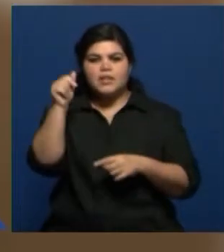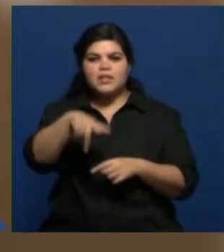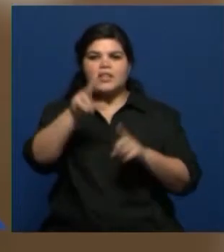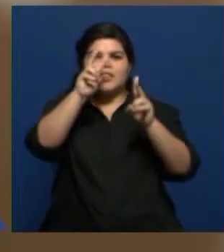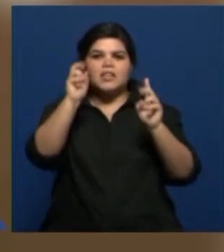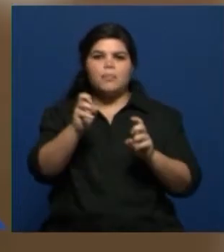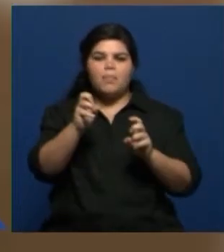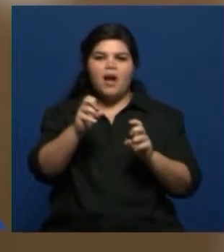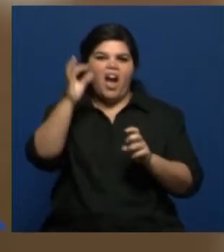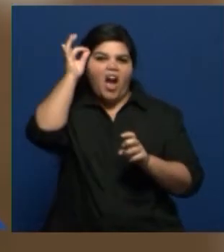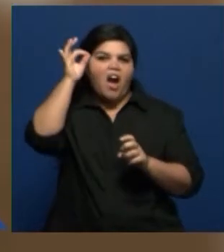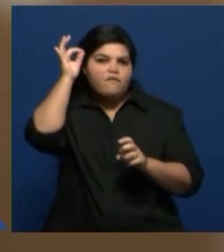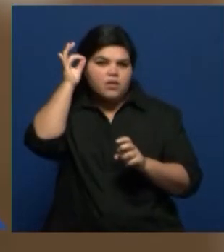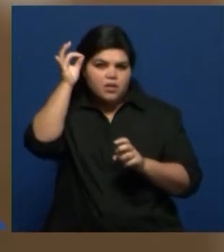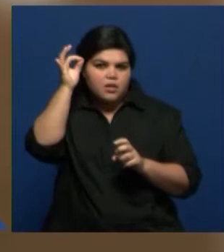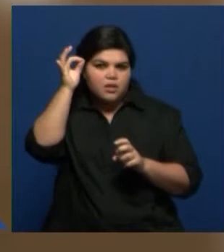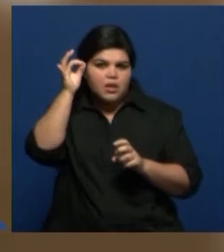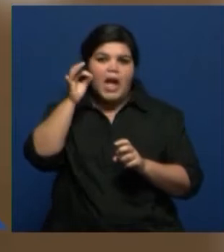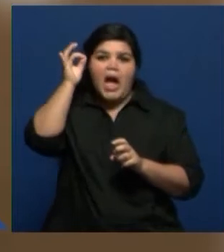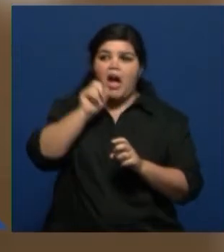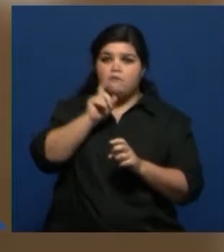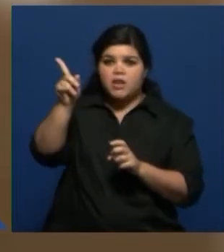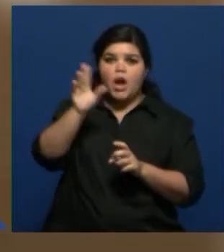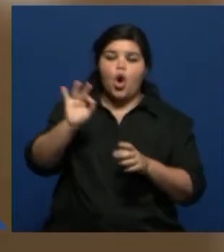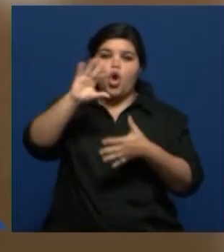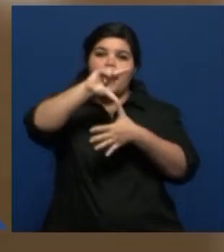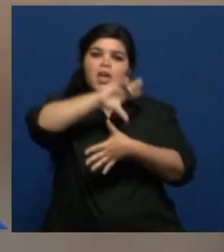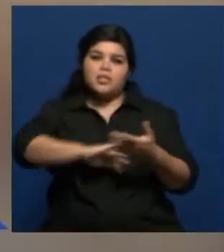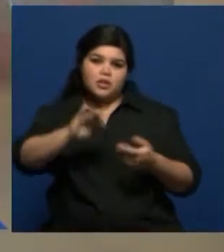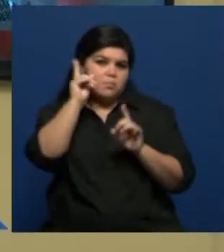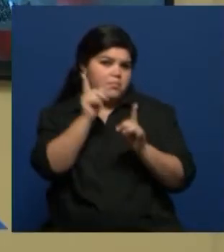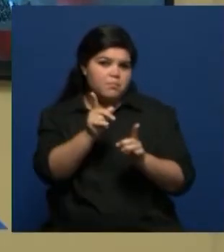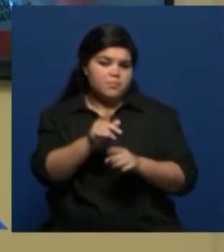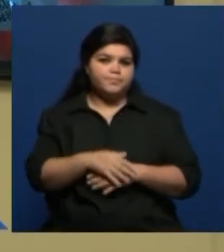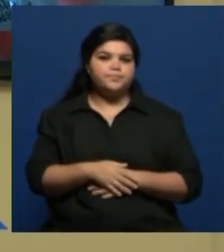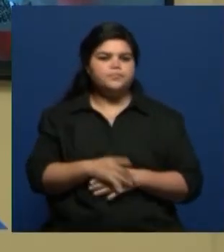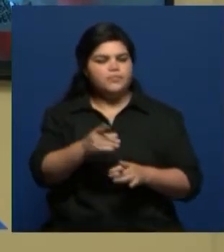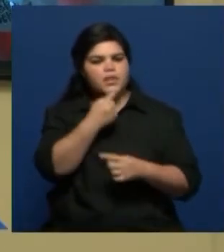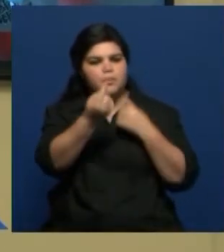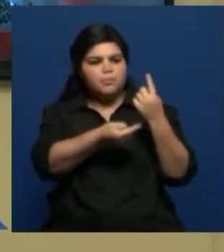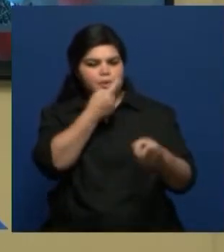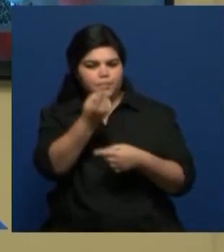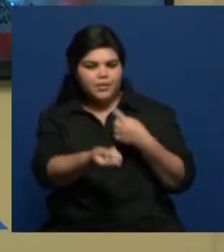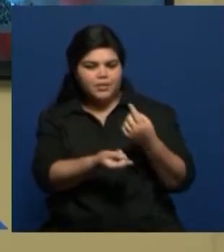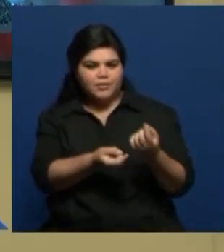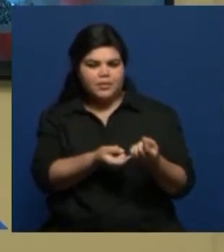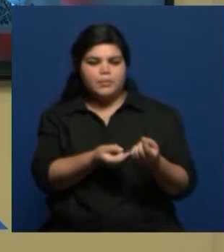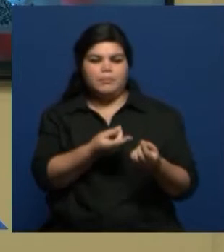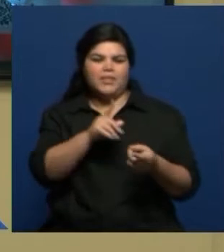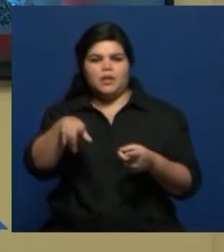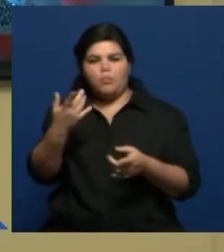afro, sea de África o en Latinoamérica. Exacto. Me gustaría preguntarte sobre esto, para volver en un ratito al ciclo.